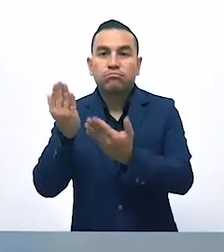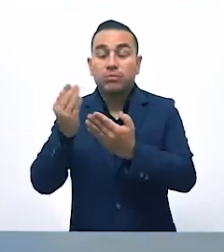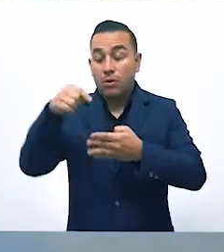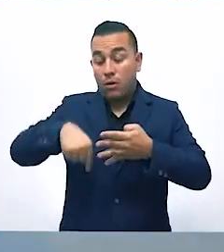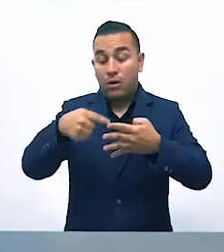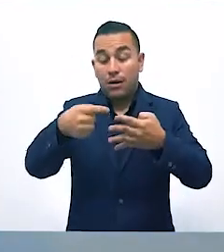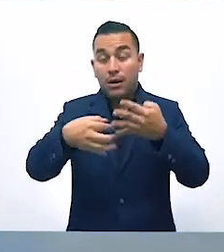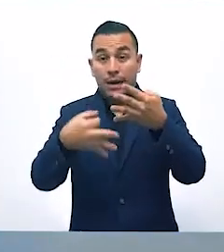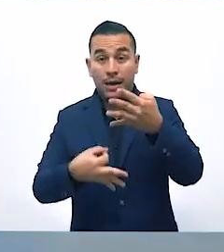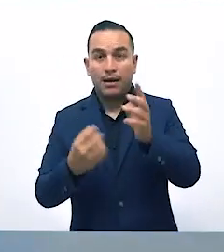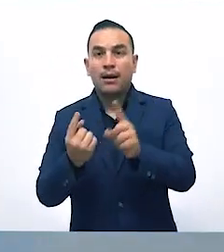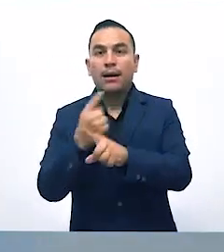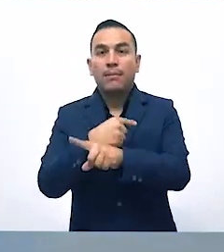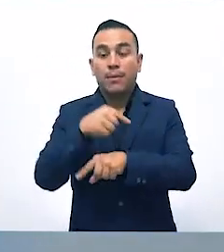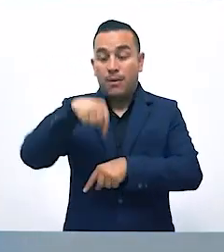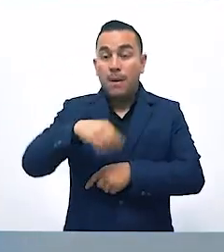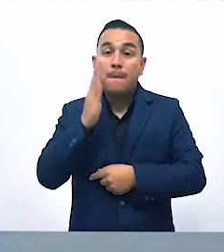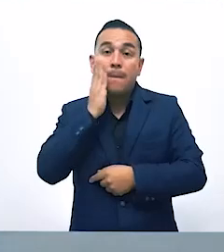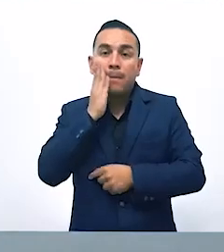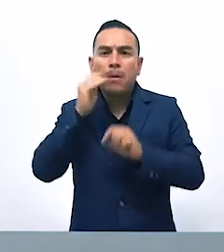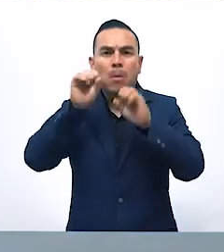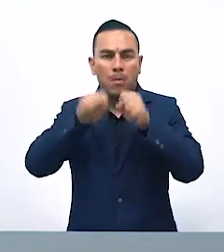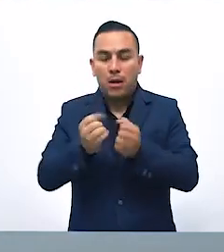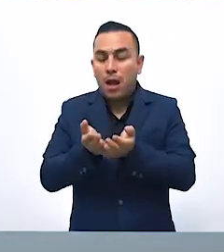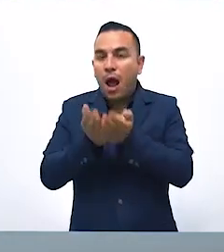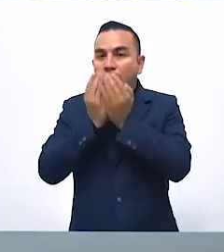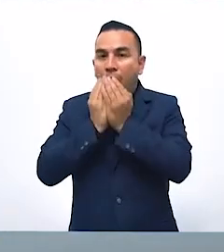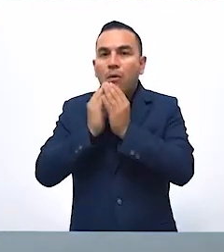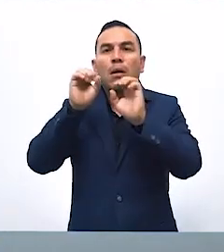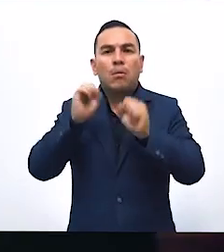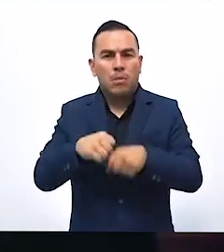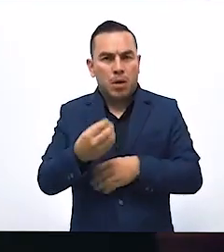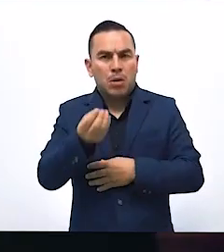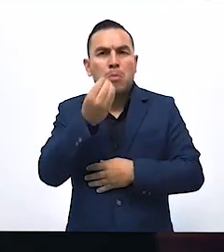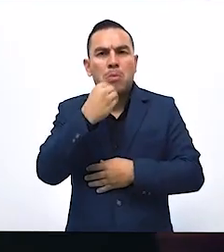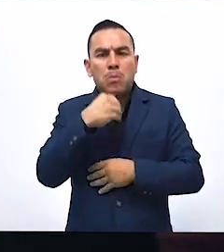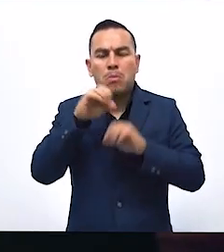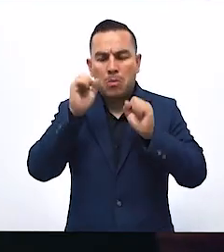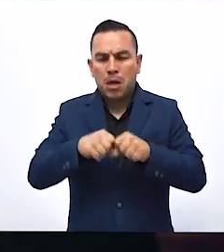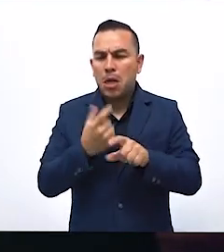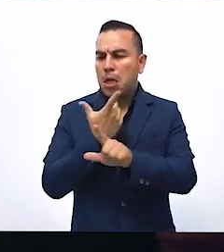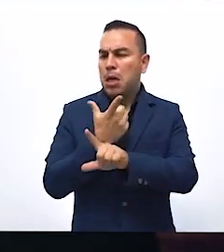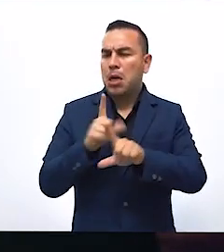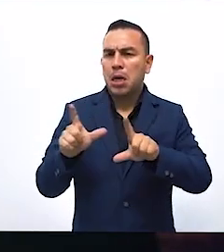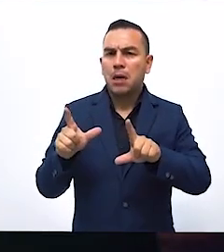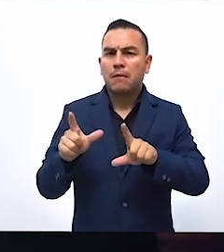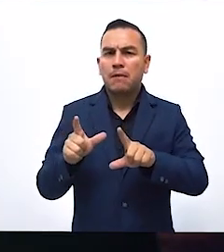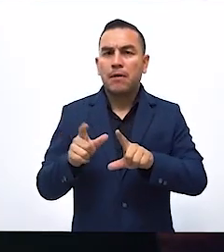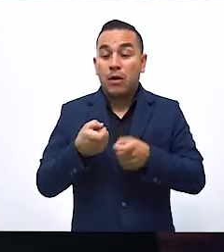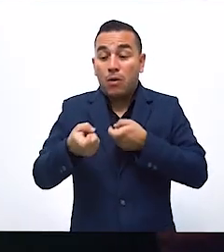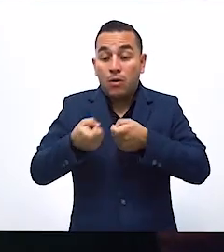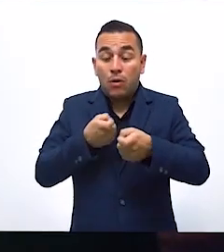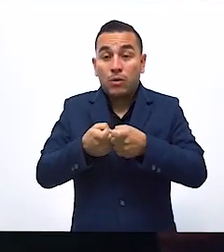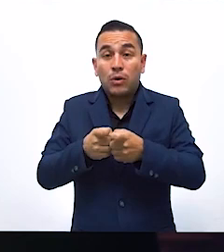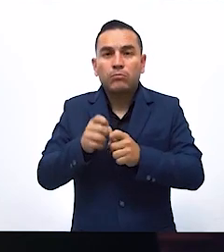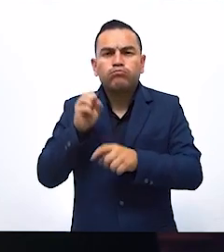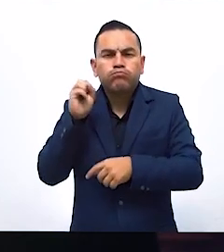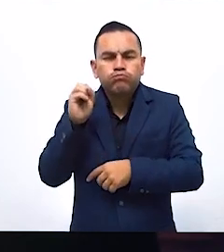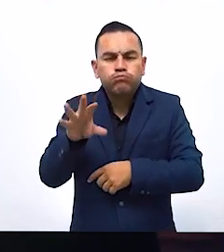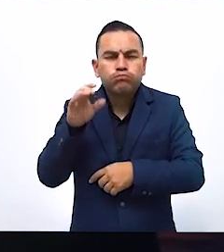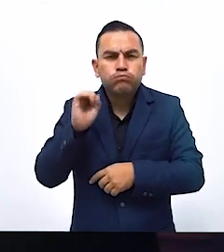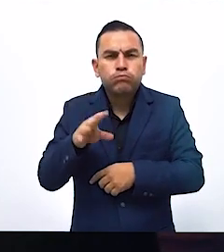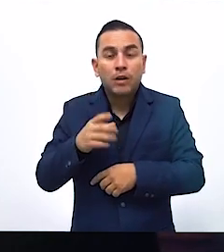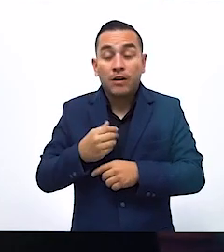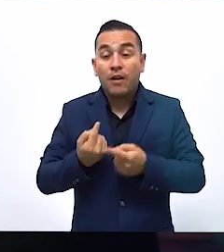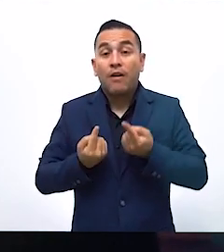cambia todo esto. Hoy, la mamá puede consumir líquidos y comida, moverse libremente para manejar el dolor y elegir una